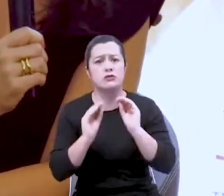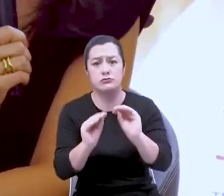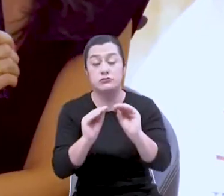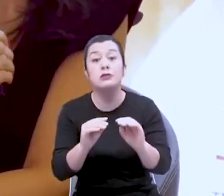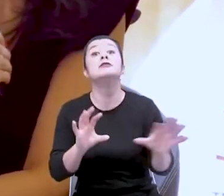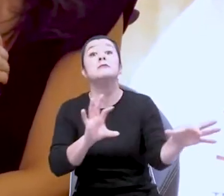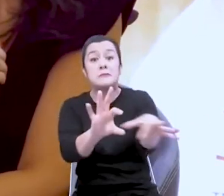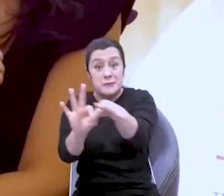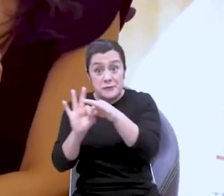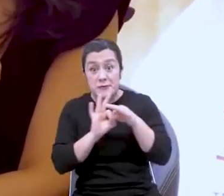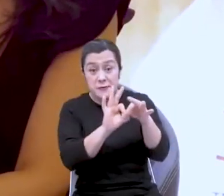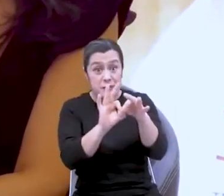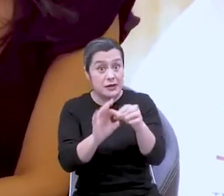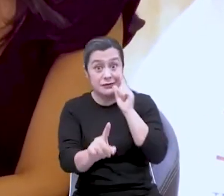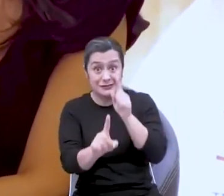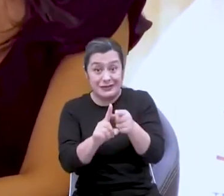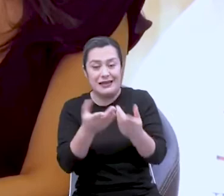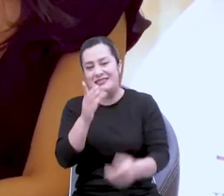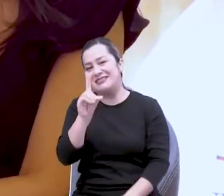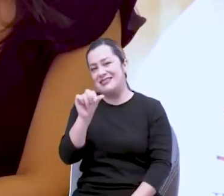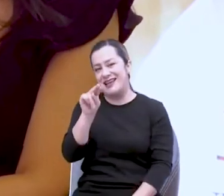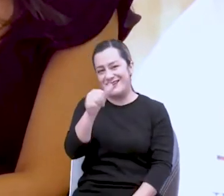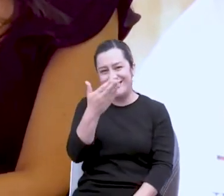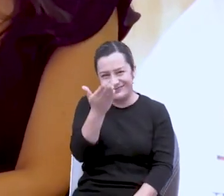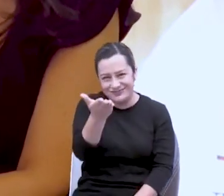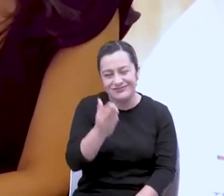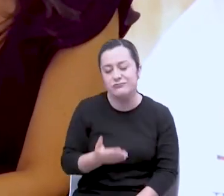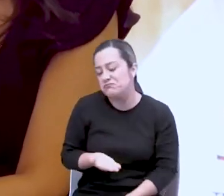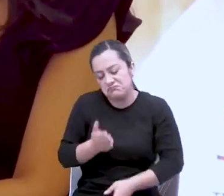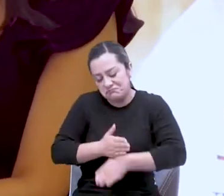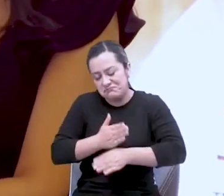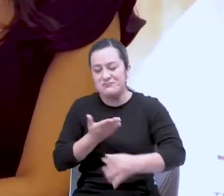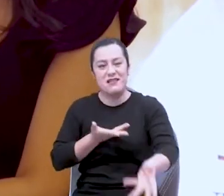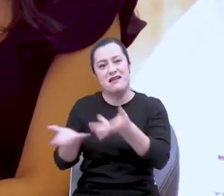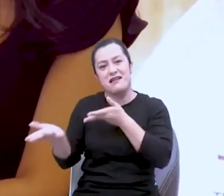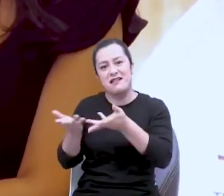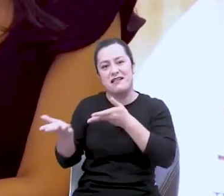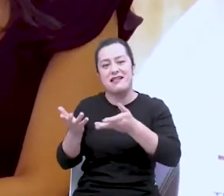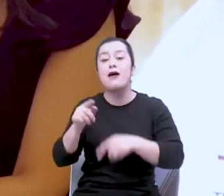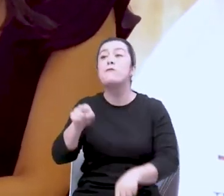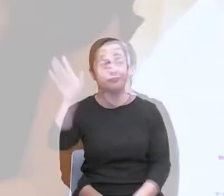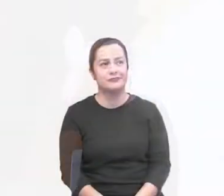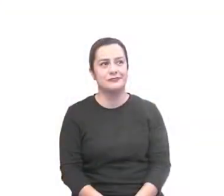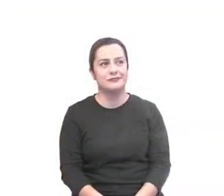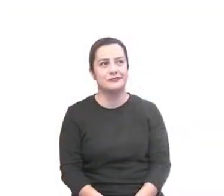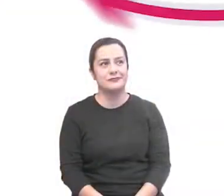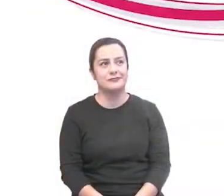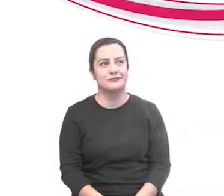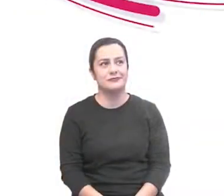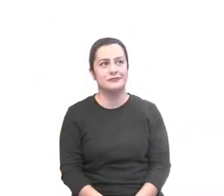programa y con ello, Diana, ya sigamos pues con esta conversación con todas las regiones del país.